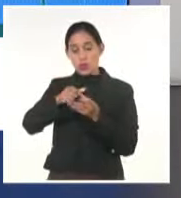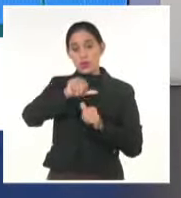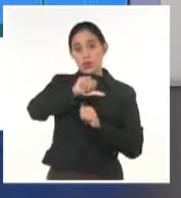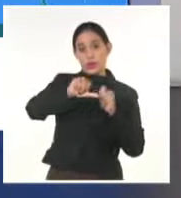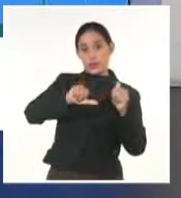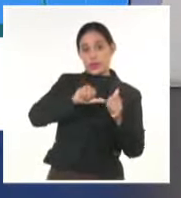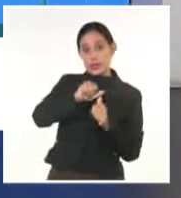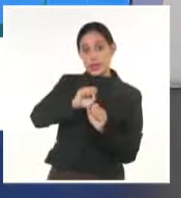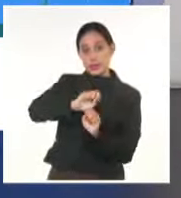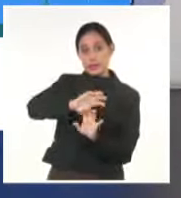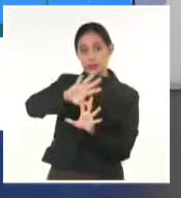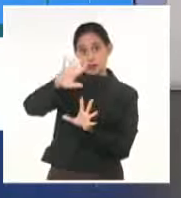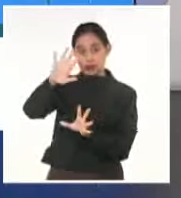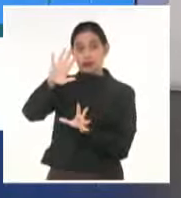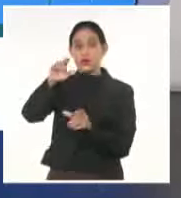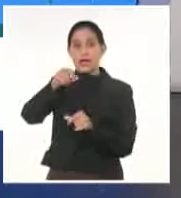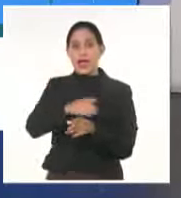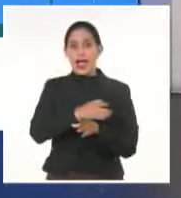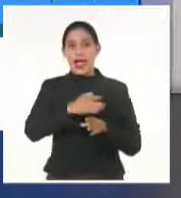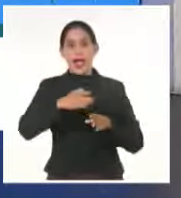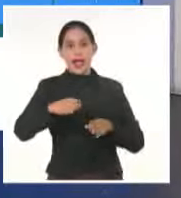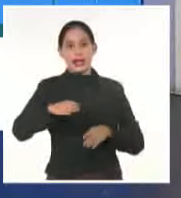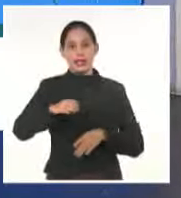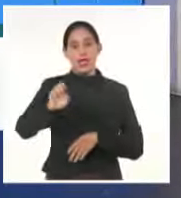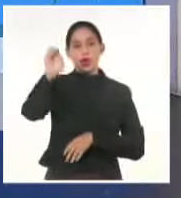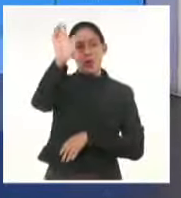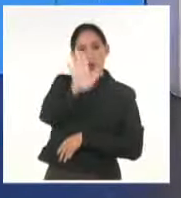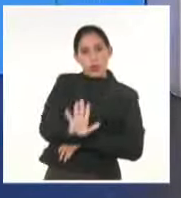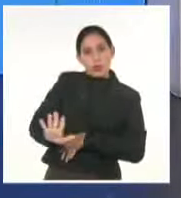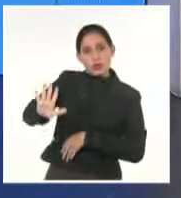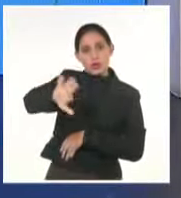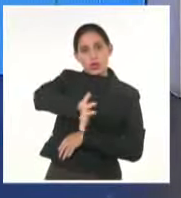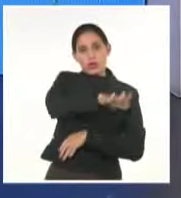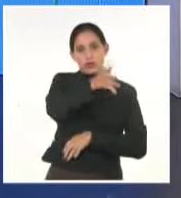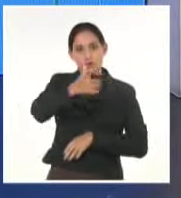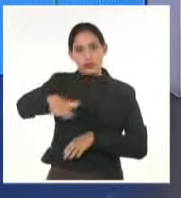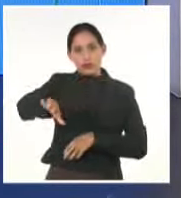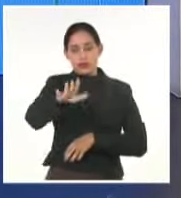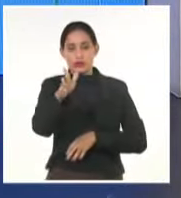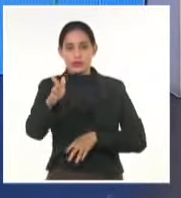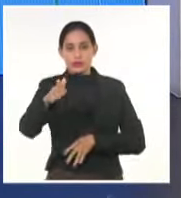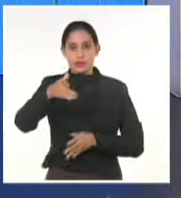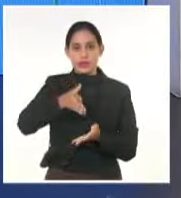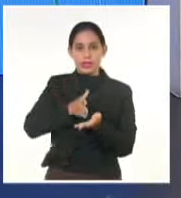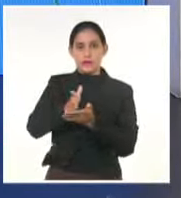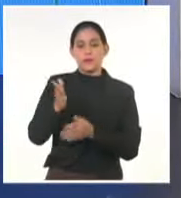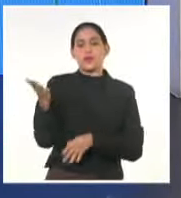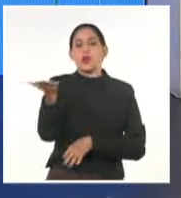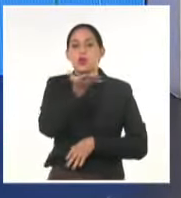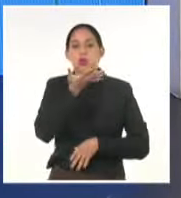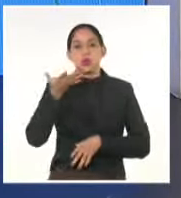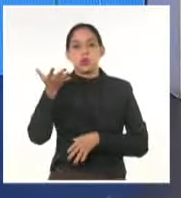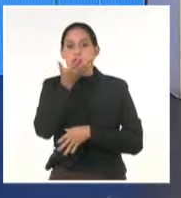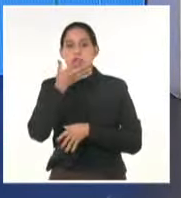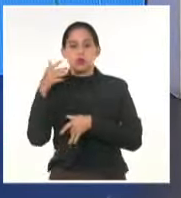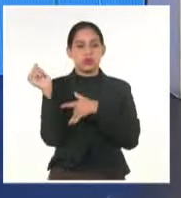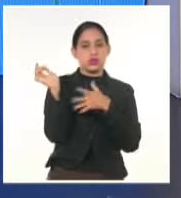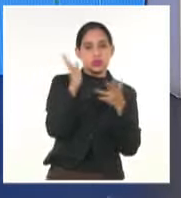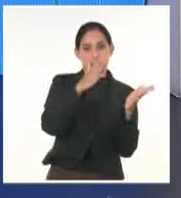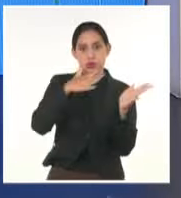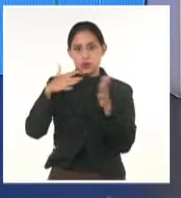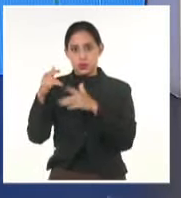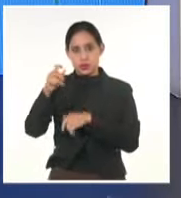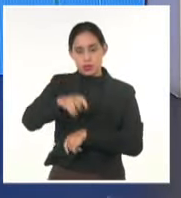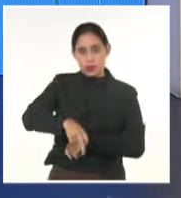están saliendo ya hacia el océano Atlántico. Mantienen sobre nuestro país un régimen de vientos del nordeste al este que llegan hasta